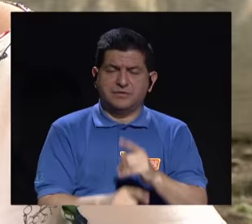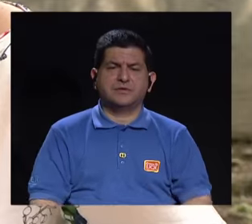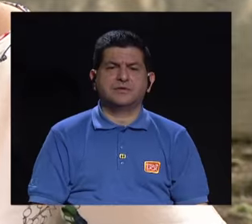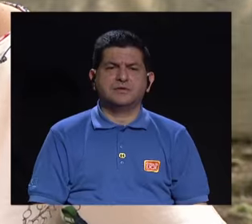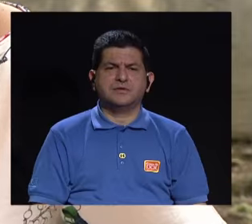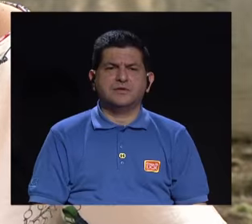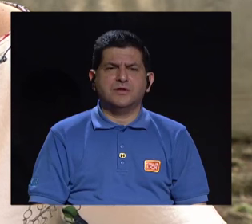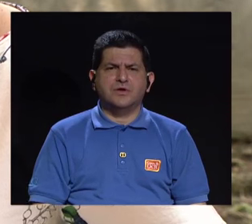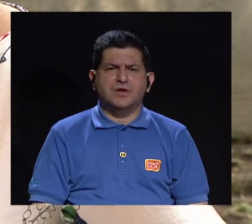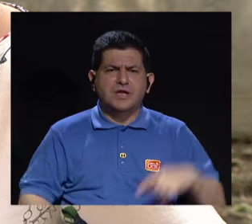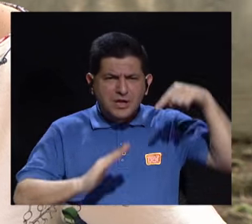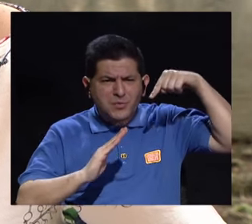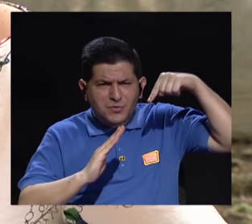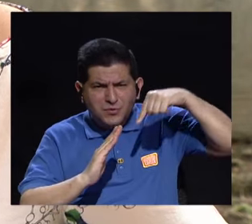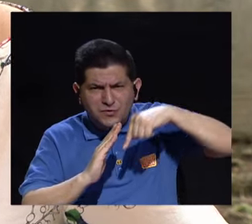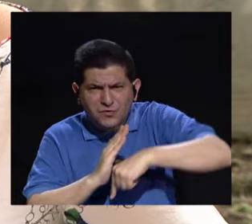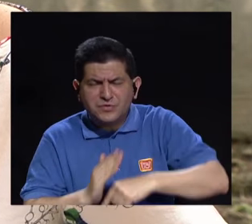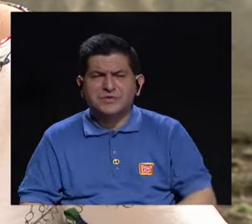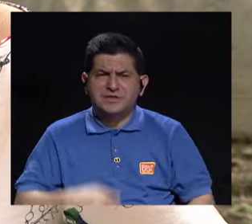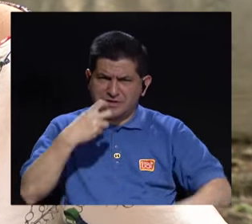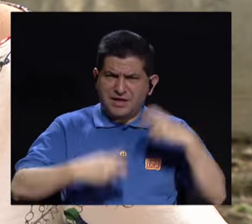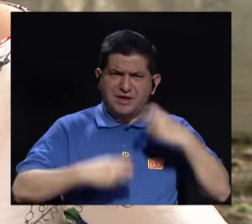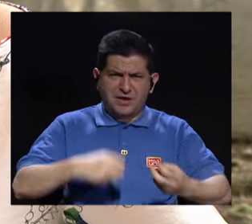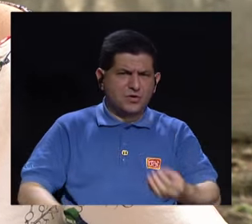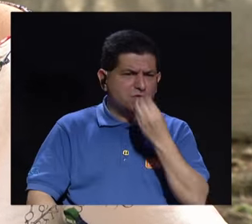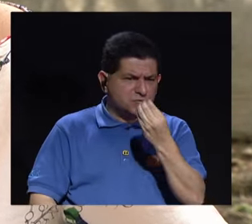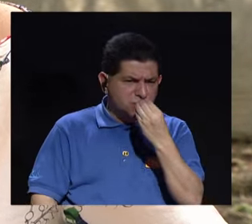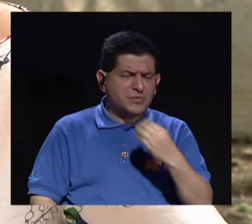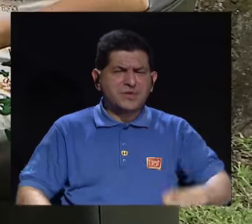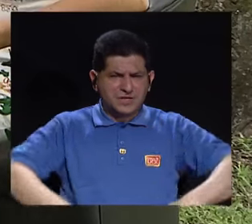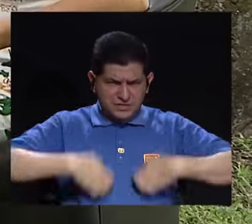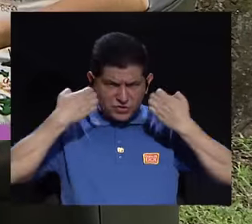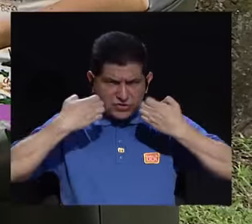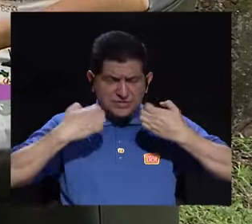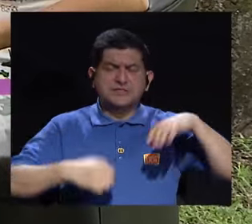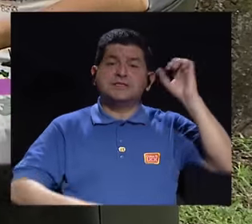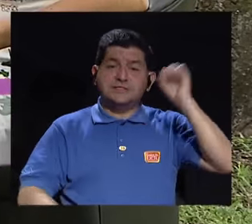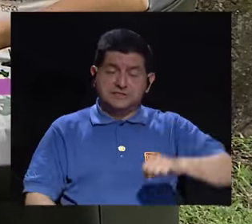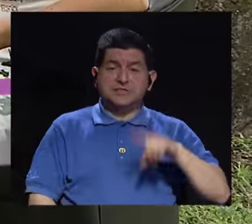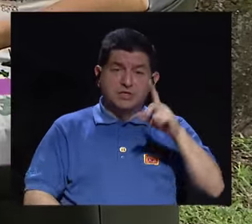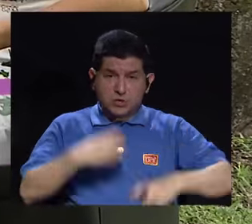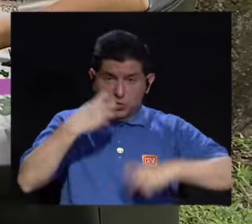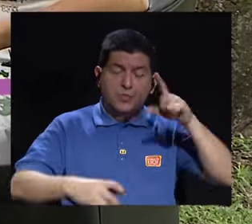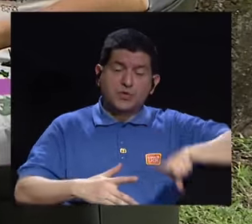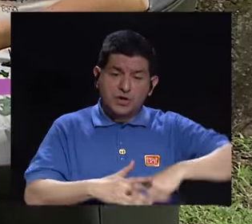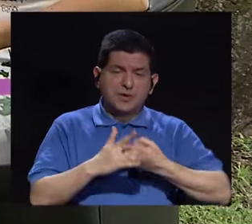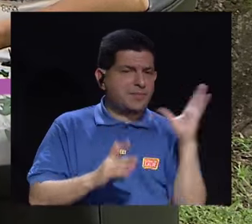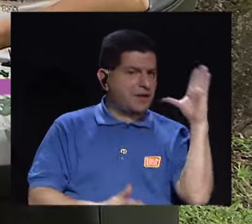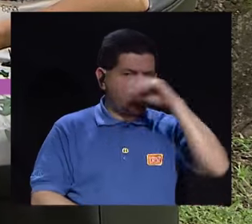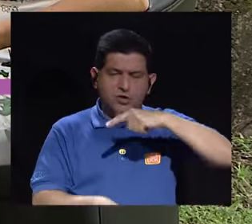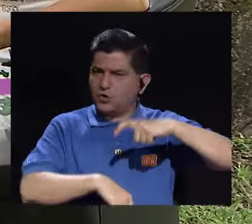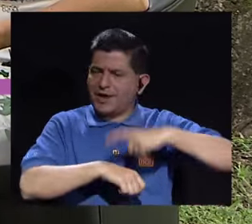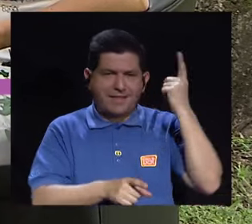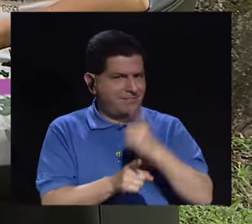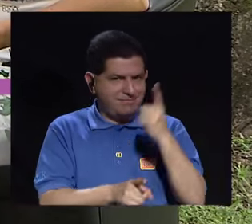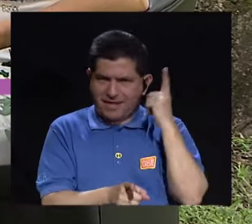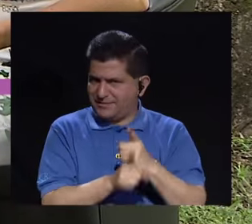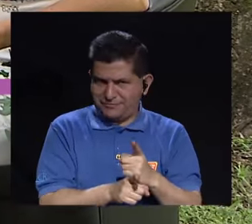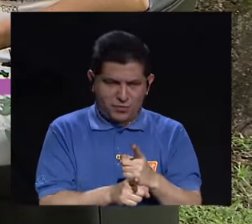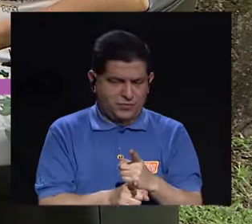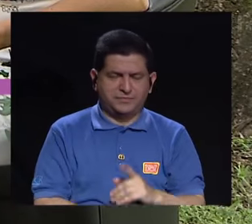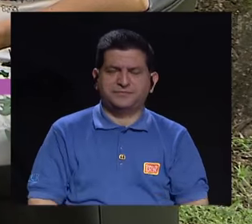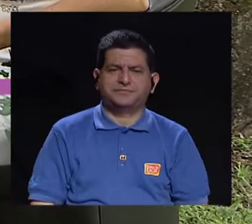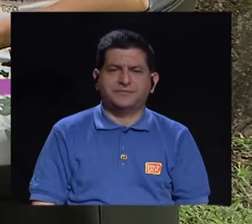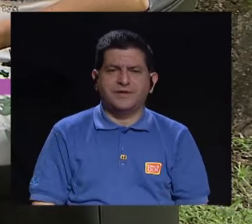¿Y existen niveles de gravedad en los trastornos de alimentación? Sí, sobre todo cuando un trastorno comienza y no es detectado a tiempo